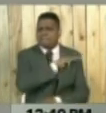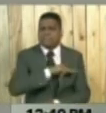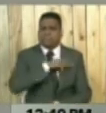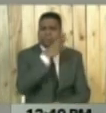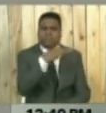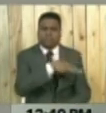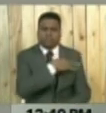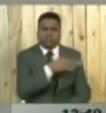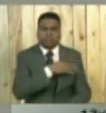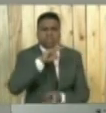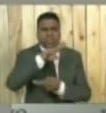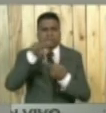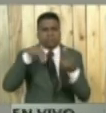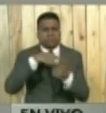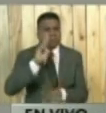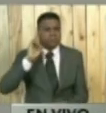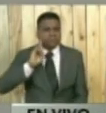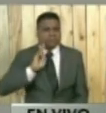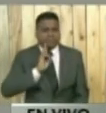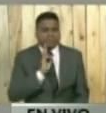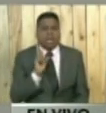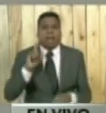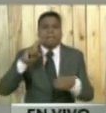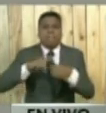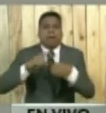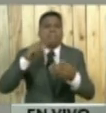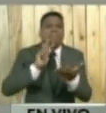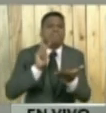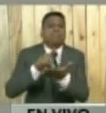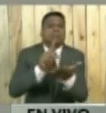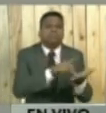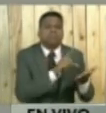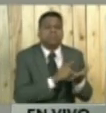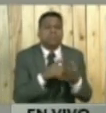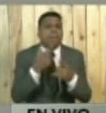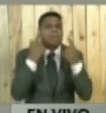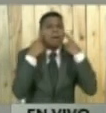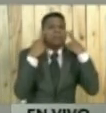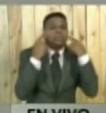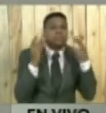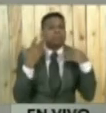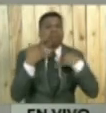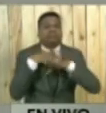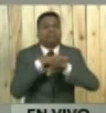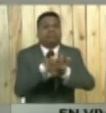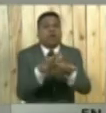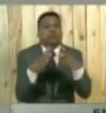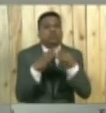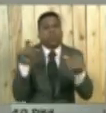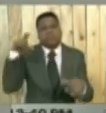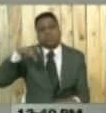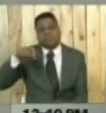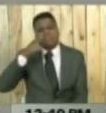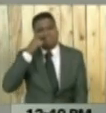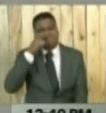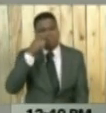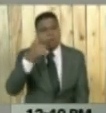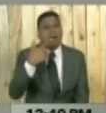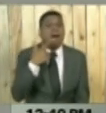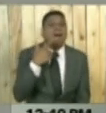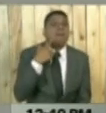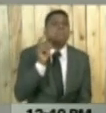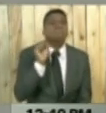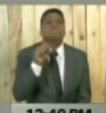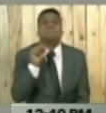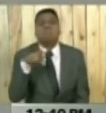de la revolución bolivariana para atender y articular todas las necesidades del pueblo que tengan